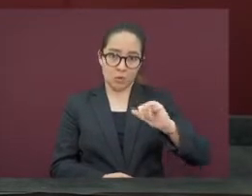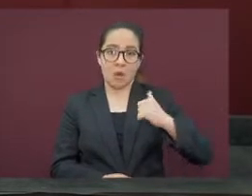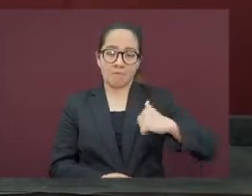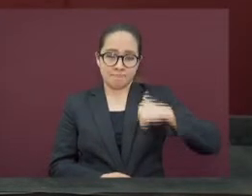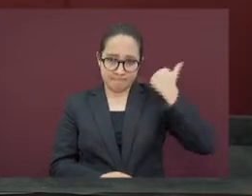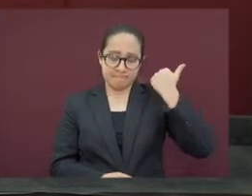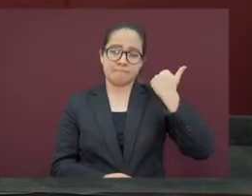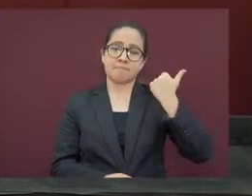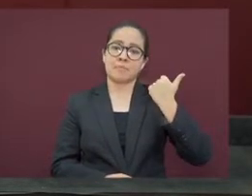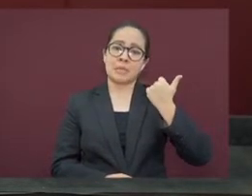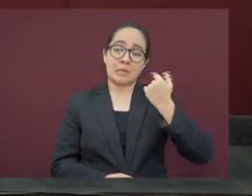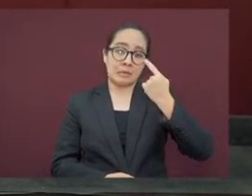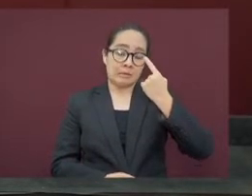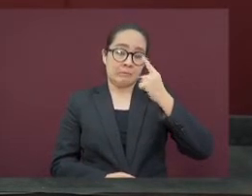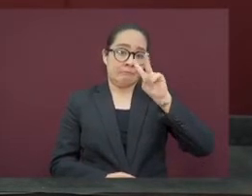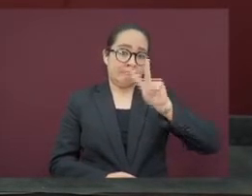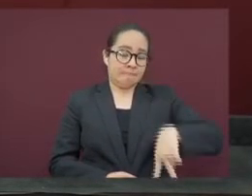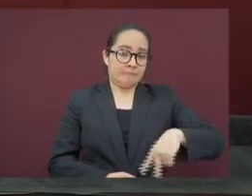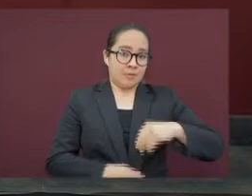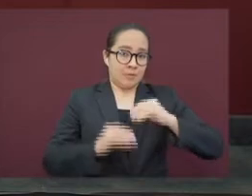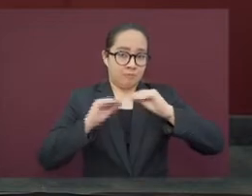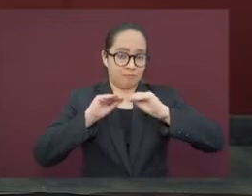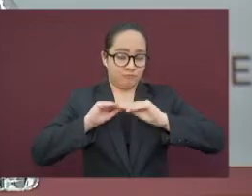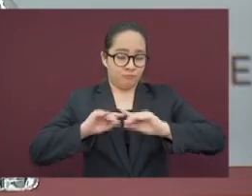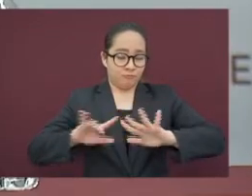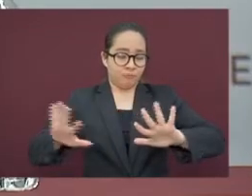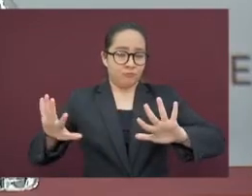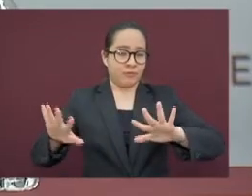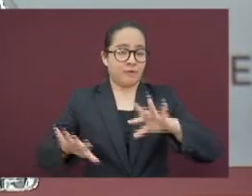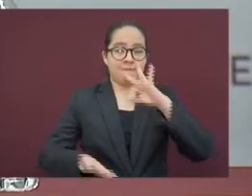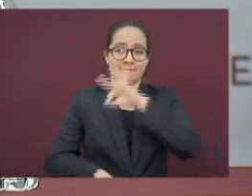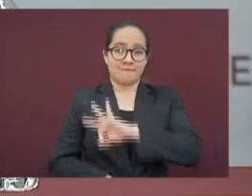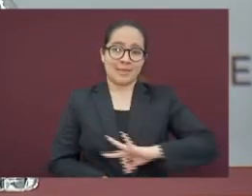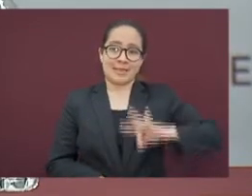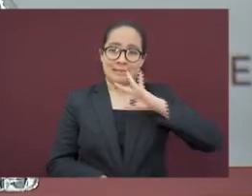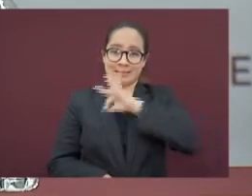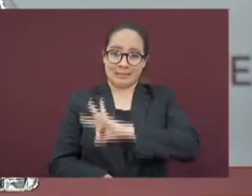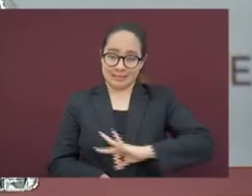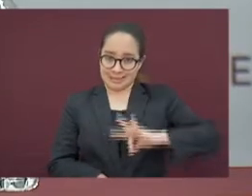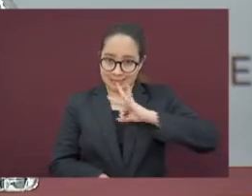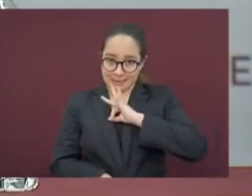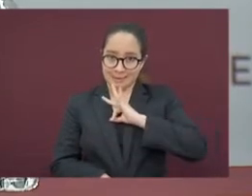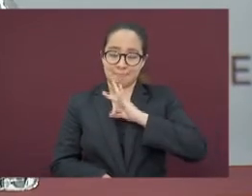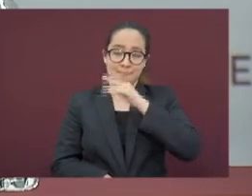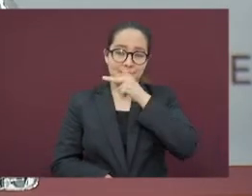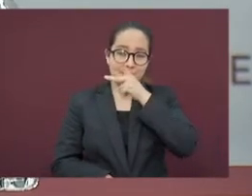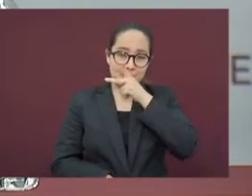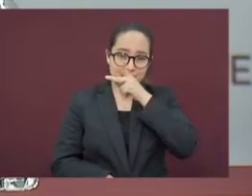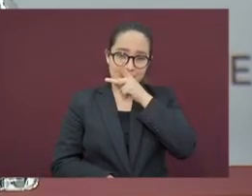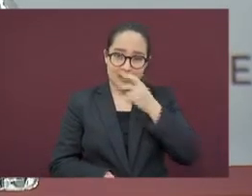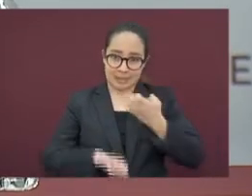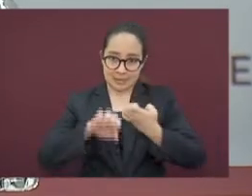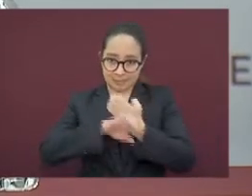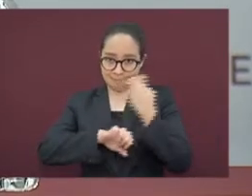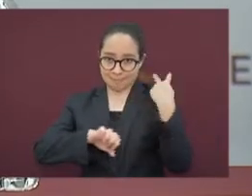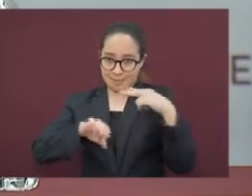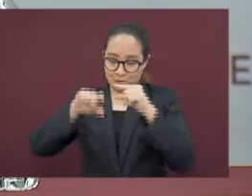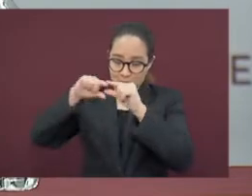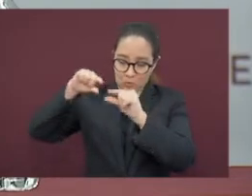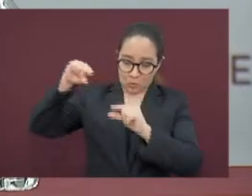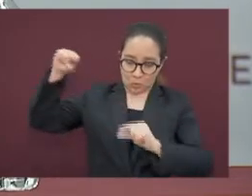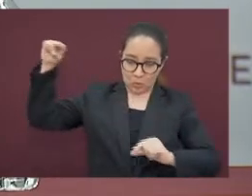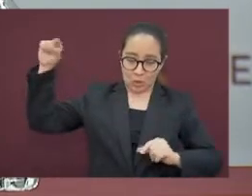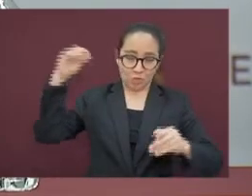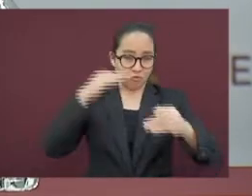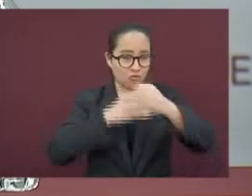una sincera felicitación a todos los papás de nuestro estado. Desearles que